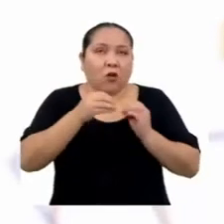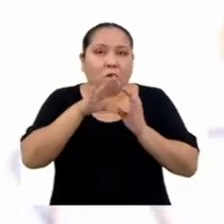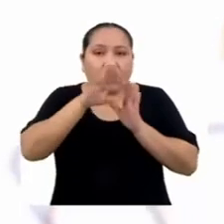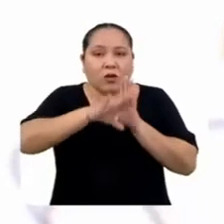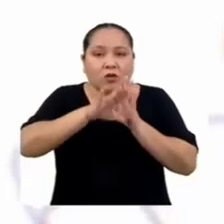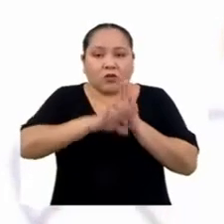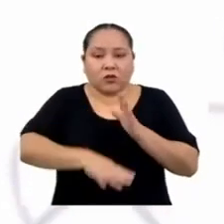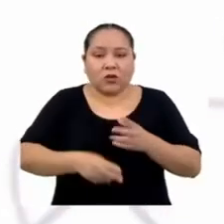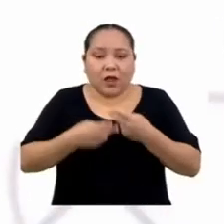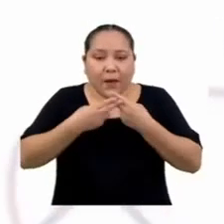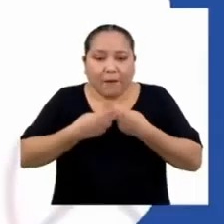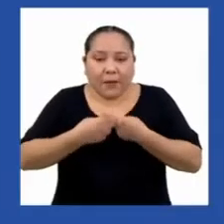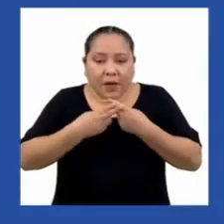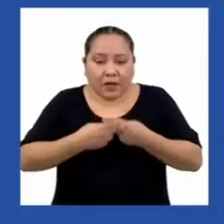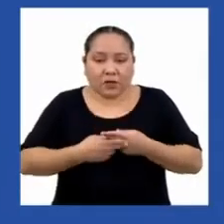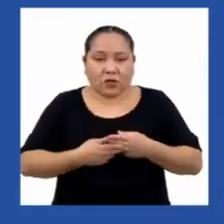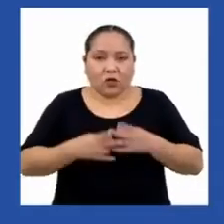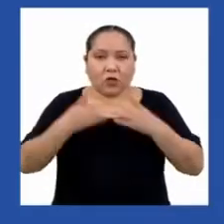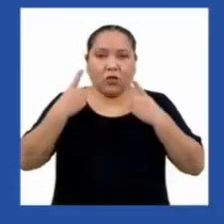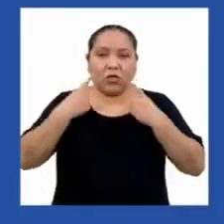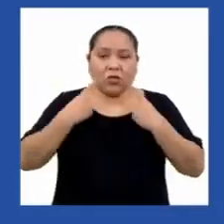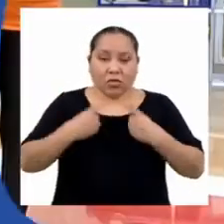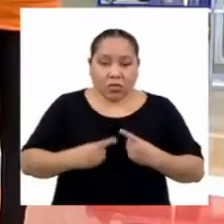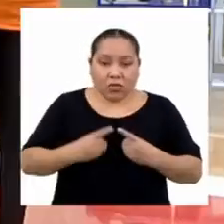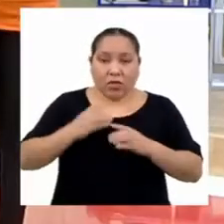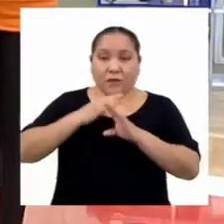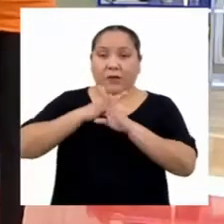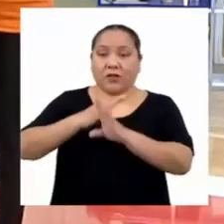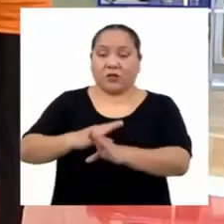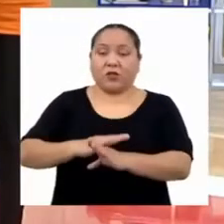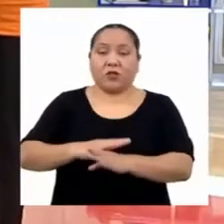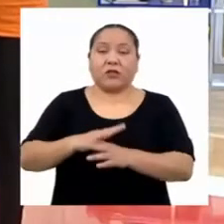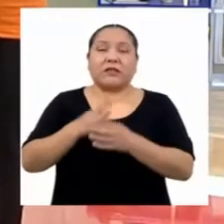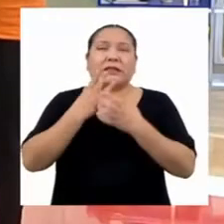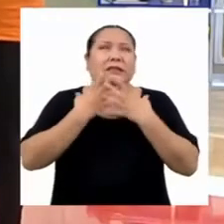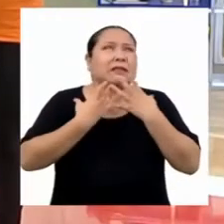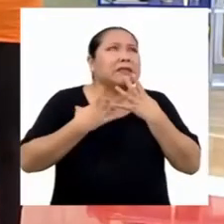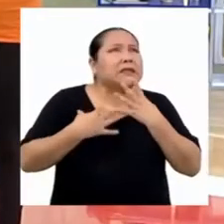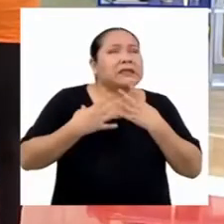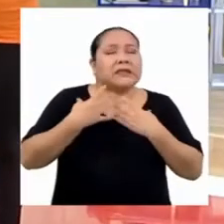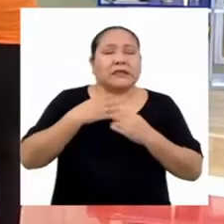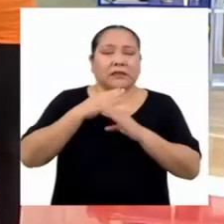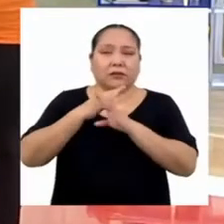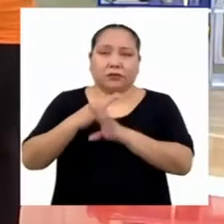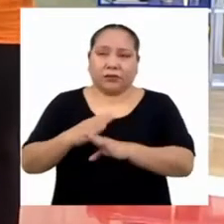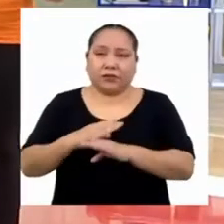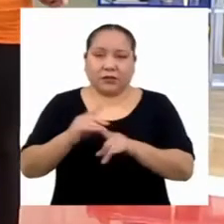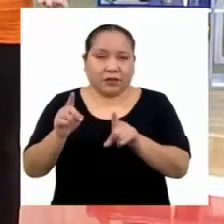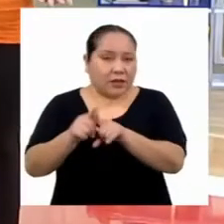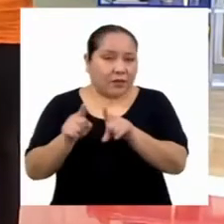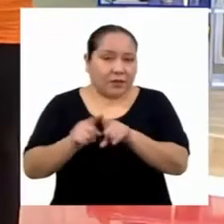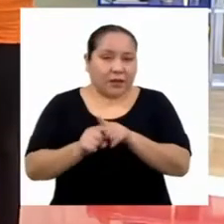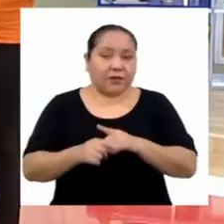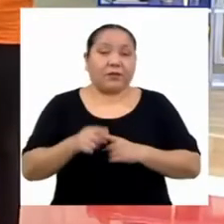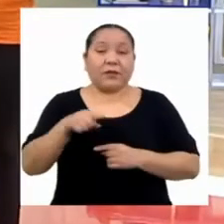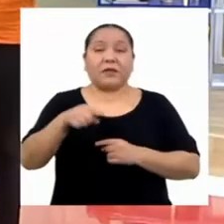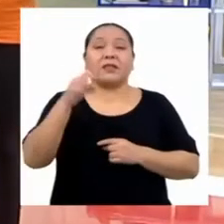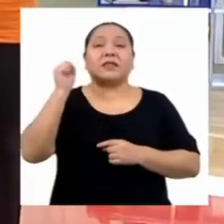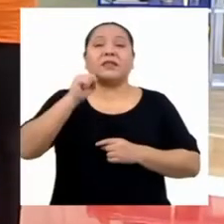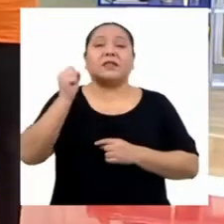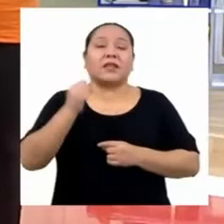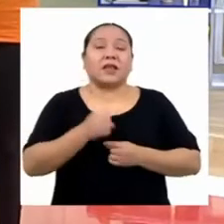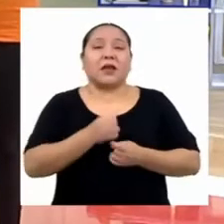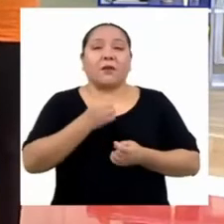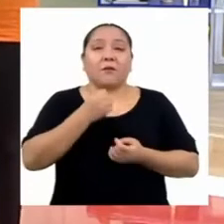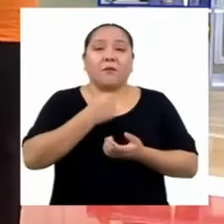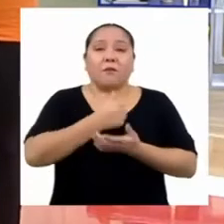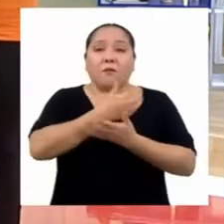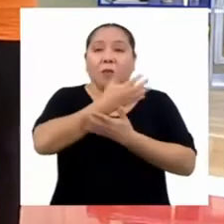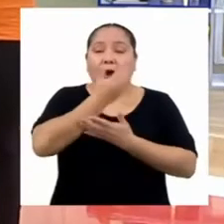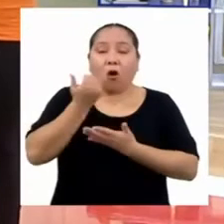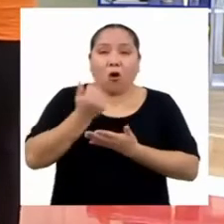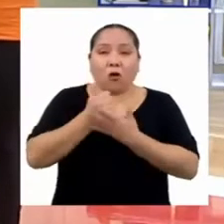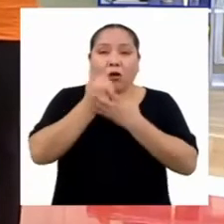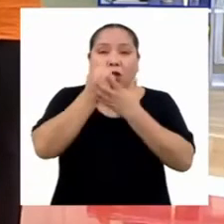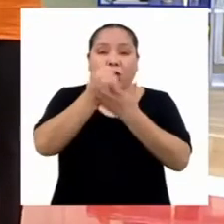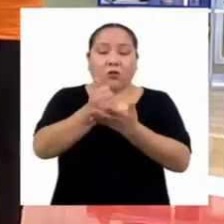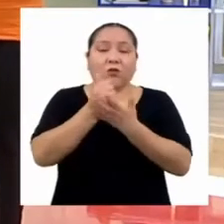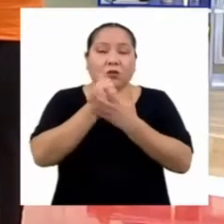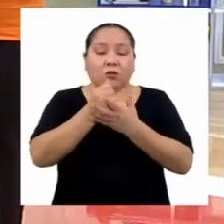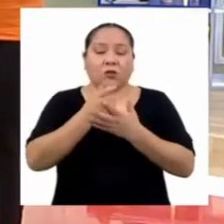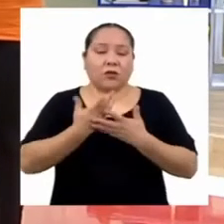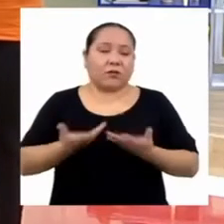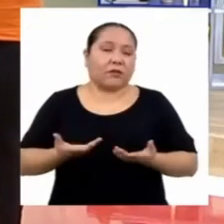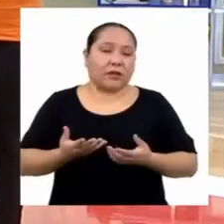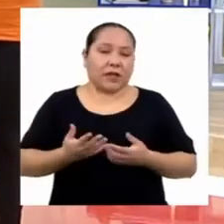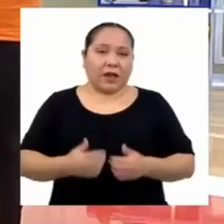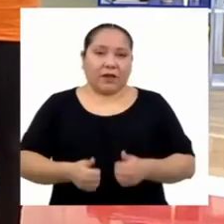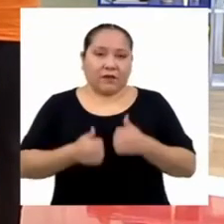depresión y la ansiedad. Efectivamente, mejora la sensación de bienestar general y mejora el desempeño en el trabajo